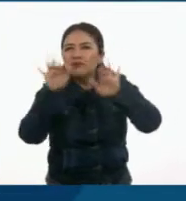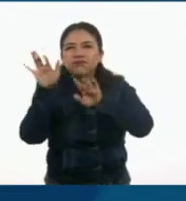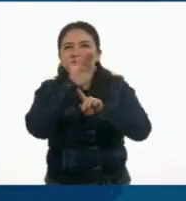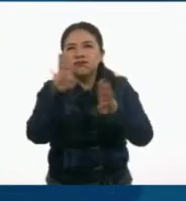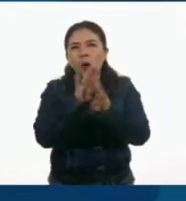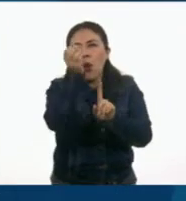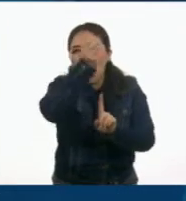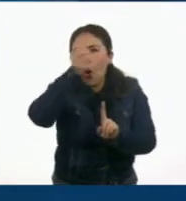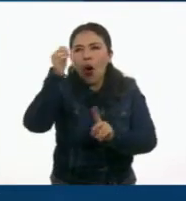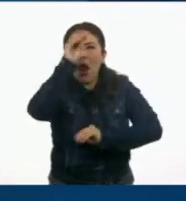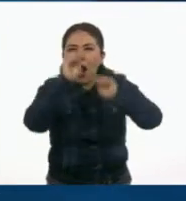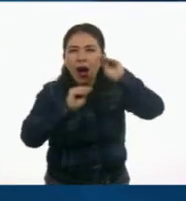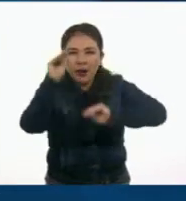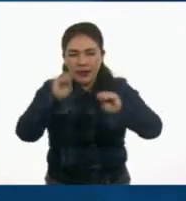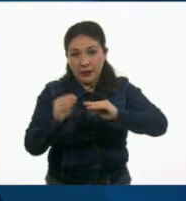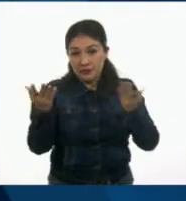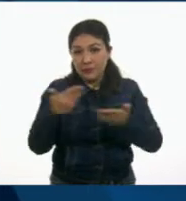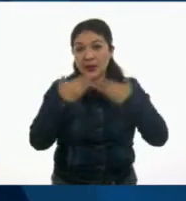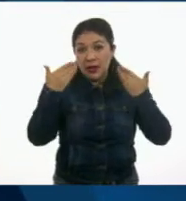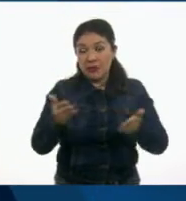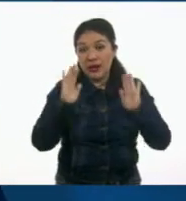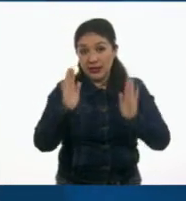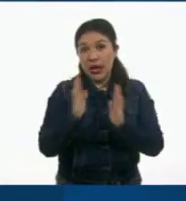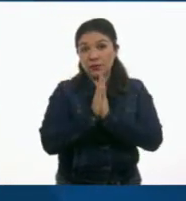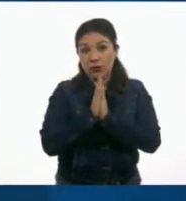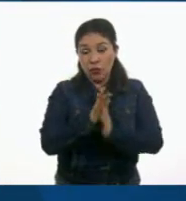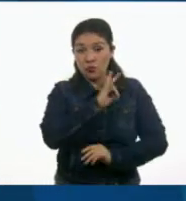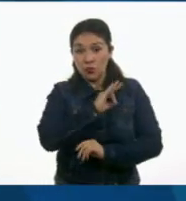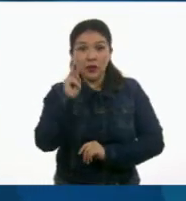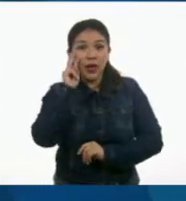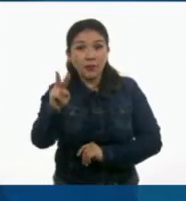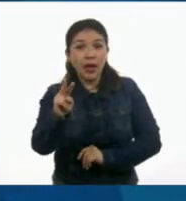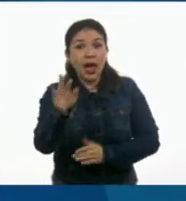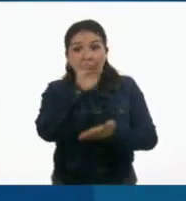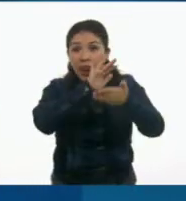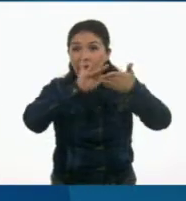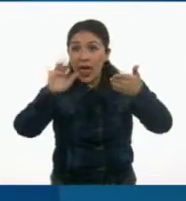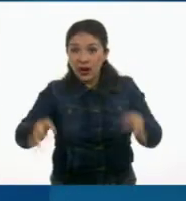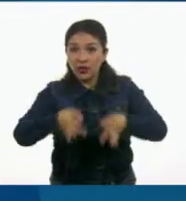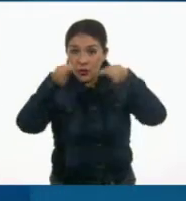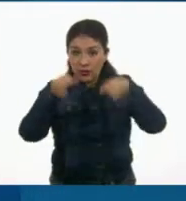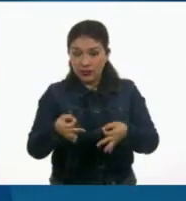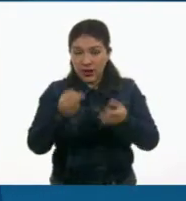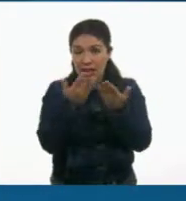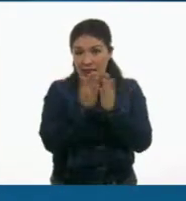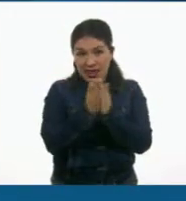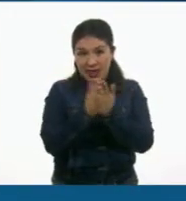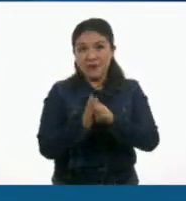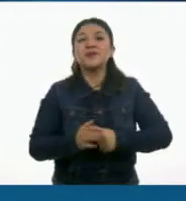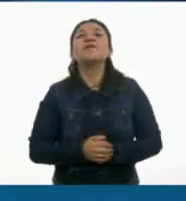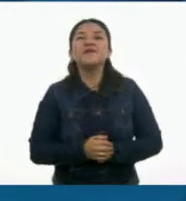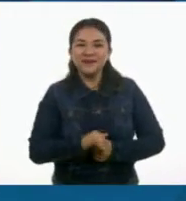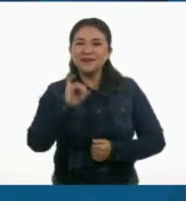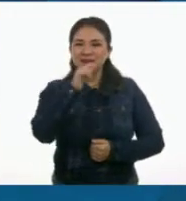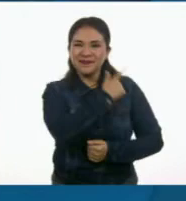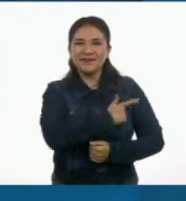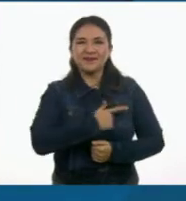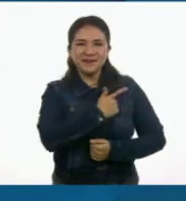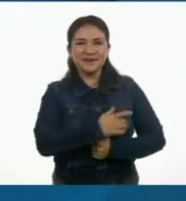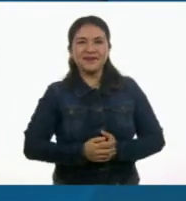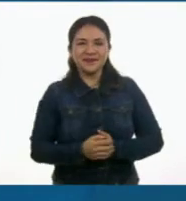Todo. Pues Ale, ahora sí, pues vamos a darle lectura al texto, ¿de acuerdo? Claro que sí.